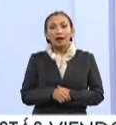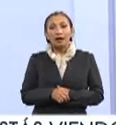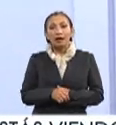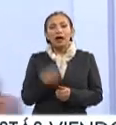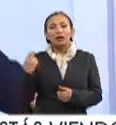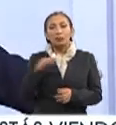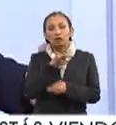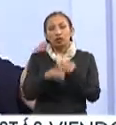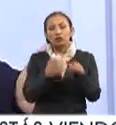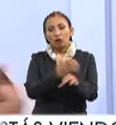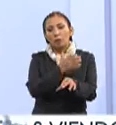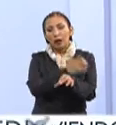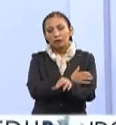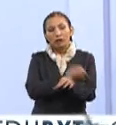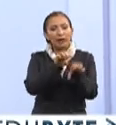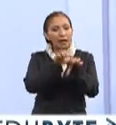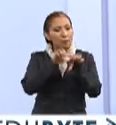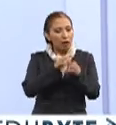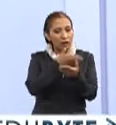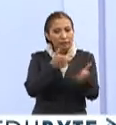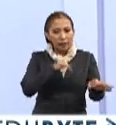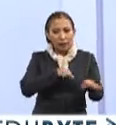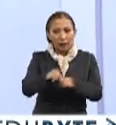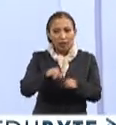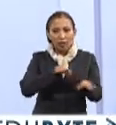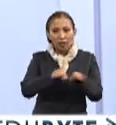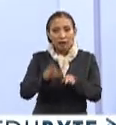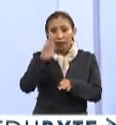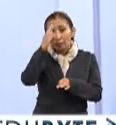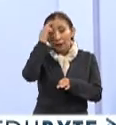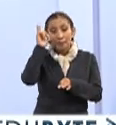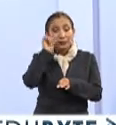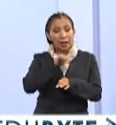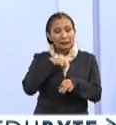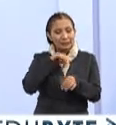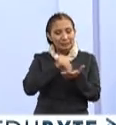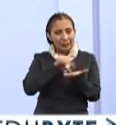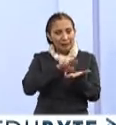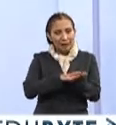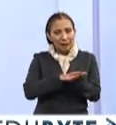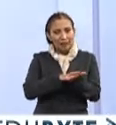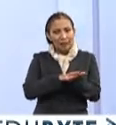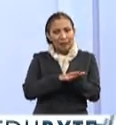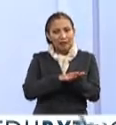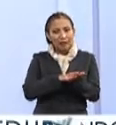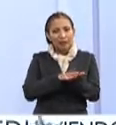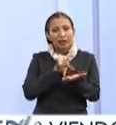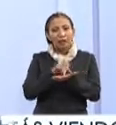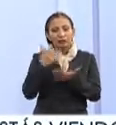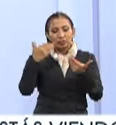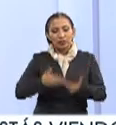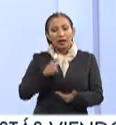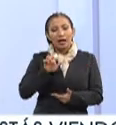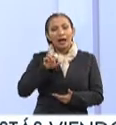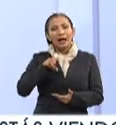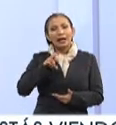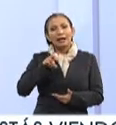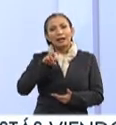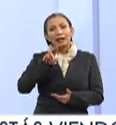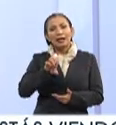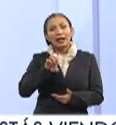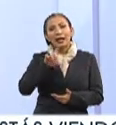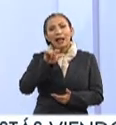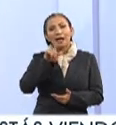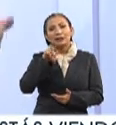en nombre de todos mis compañeros, en nombre de este equipo de trabajo y recordarle que mañana tenemos una cita. Gracias, pues. Yo soy Enrique Lascano